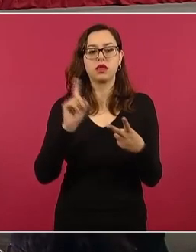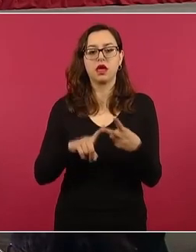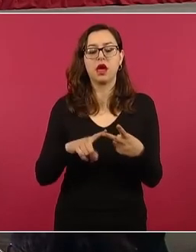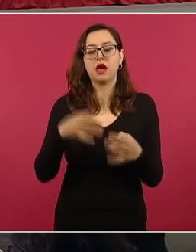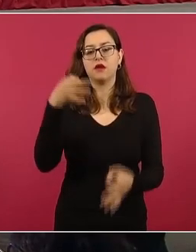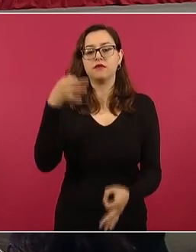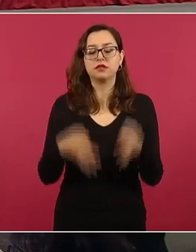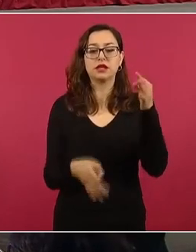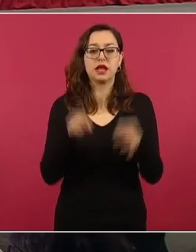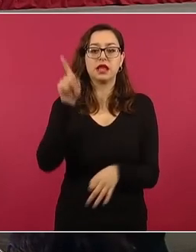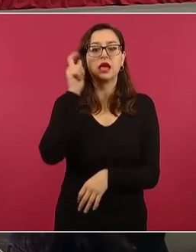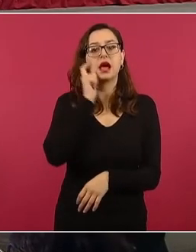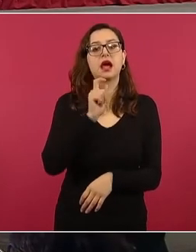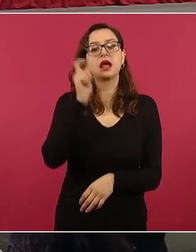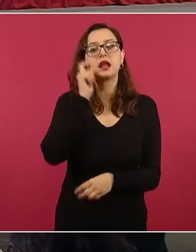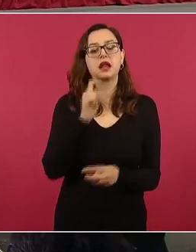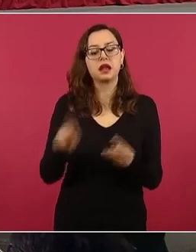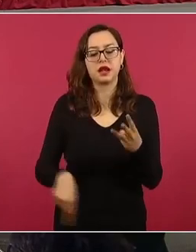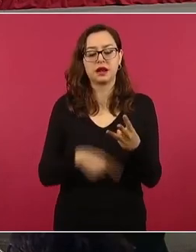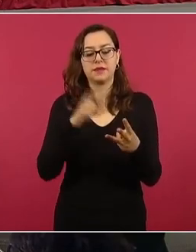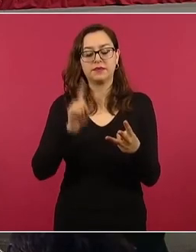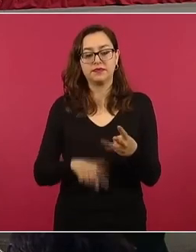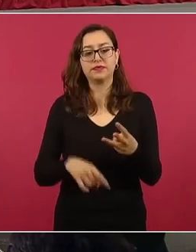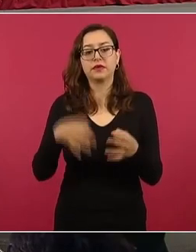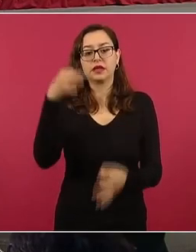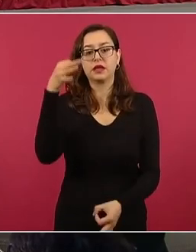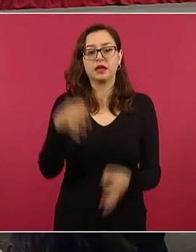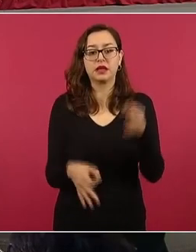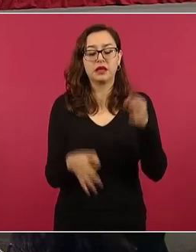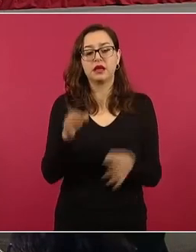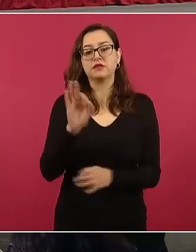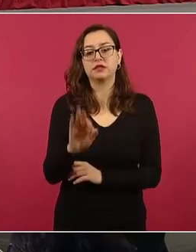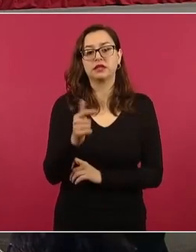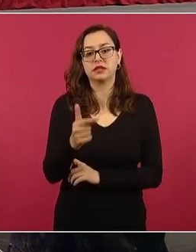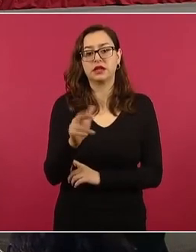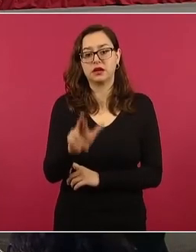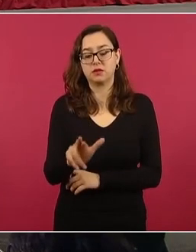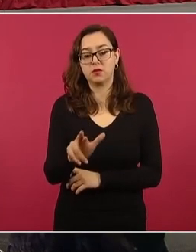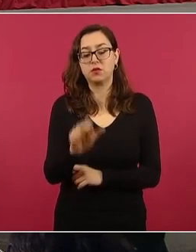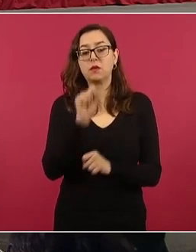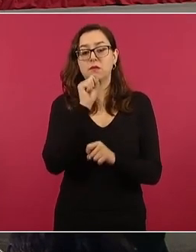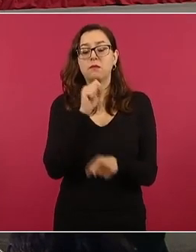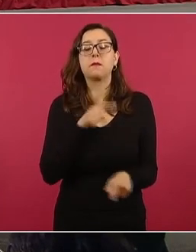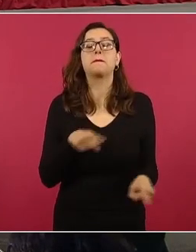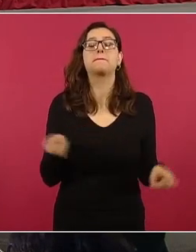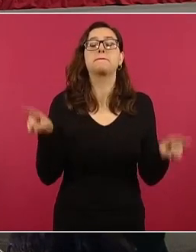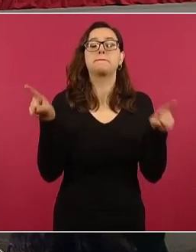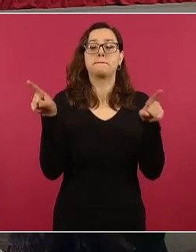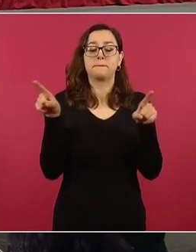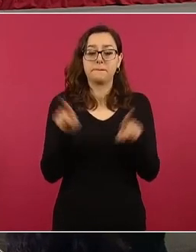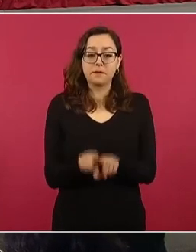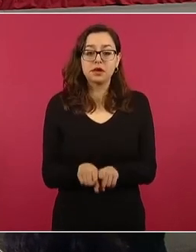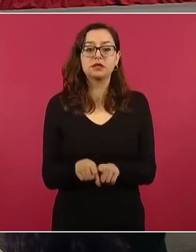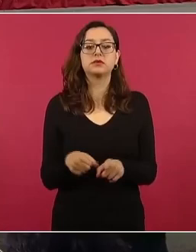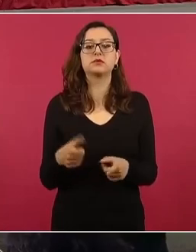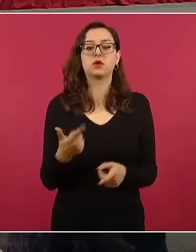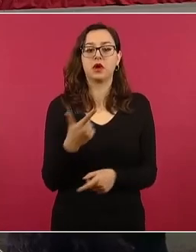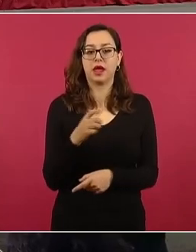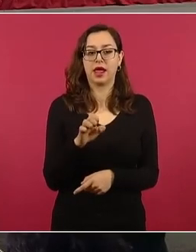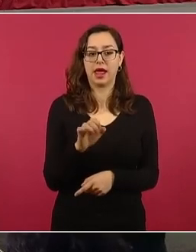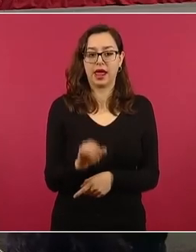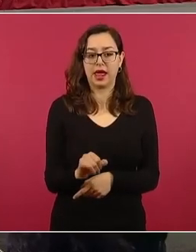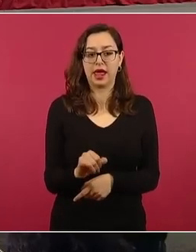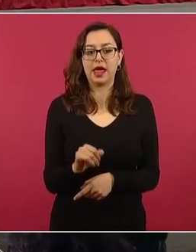Estado de Guerrero, la Procuraduría y Fiscalía General de la República, los informes que ha elaborado el IGEI,